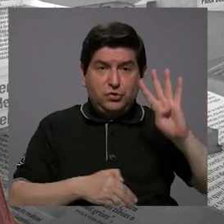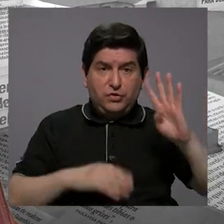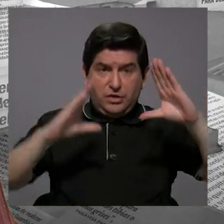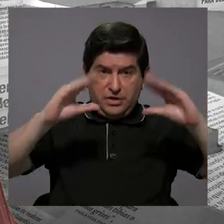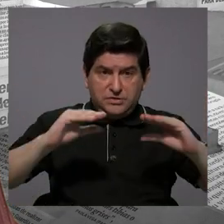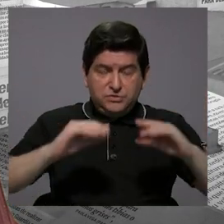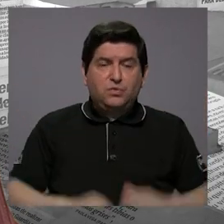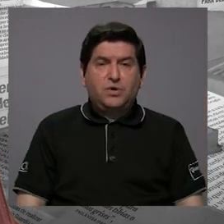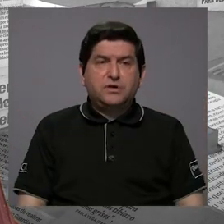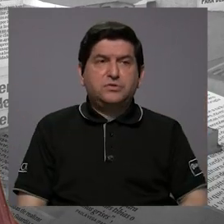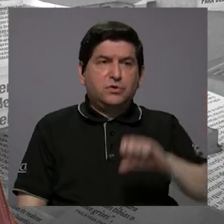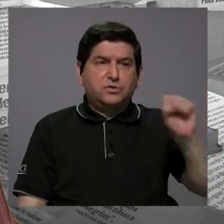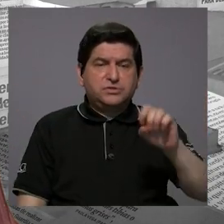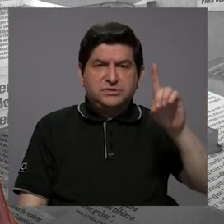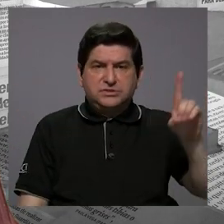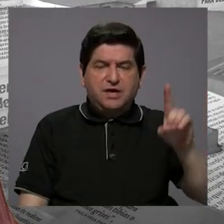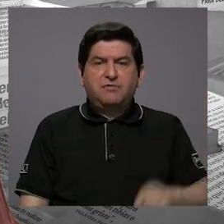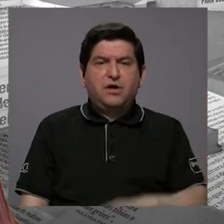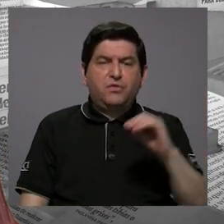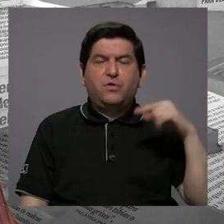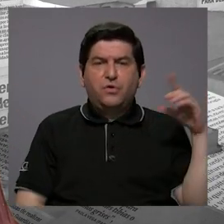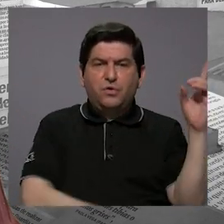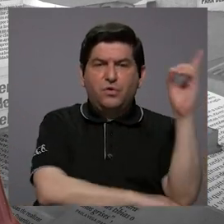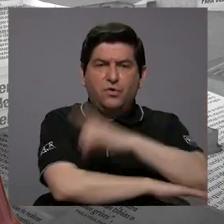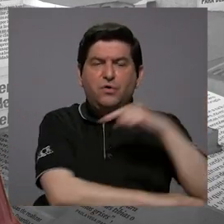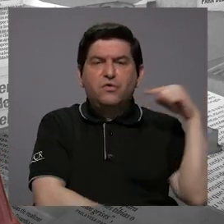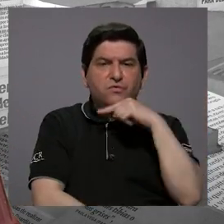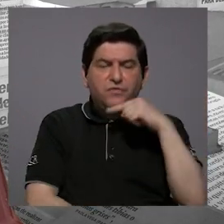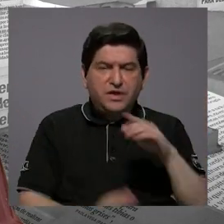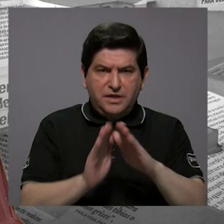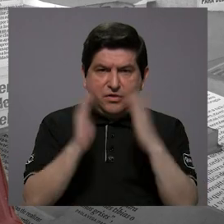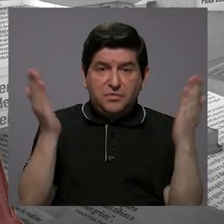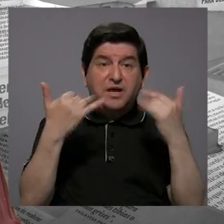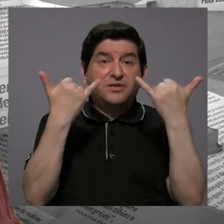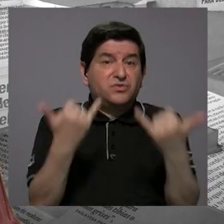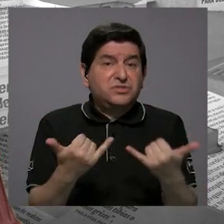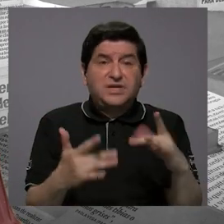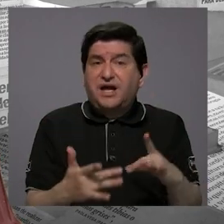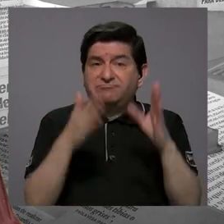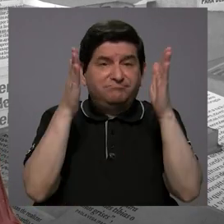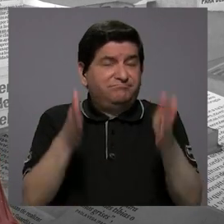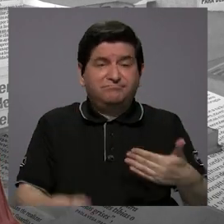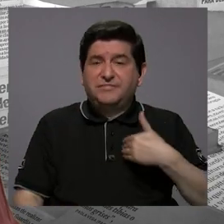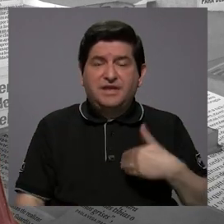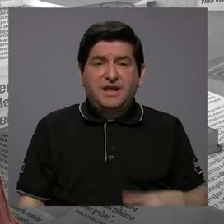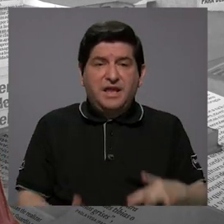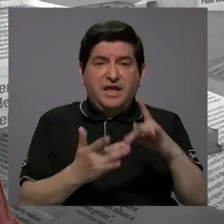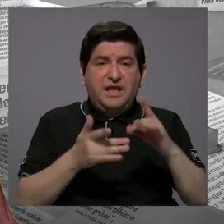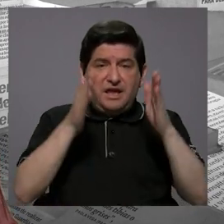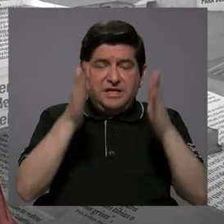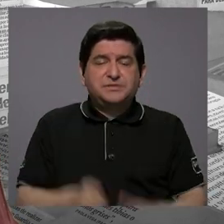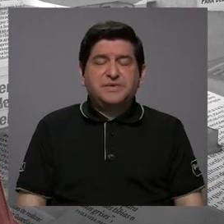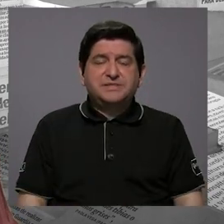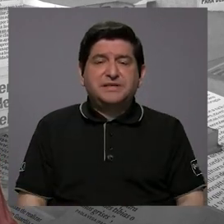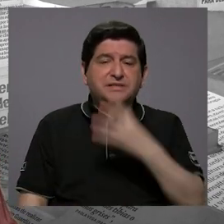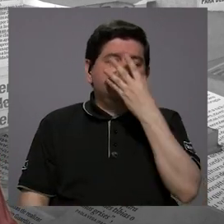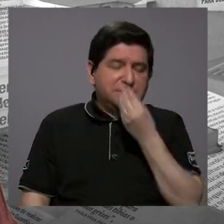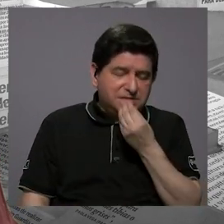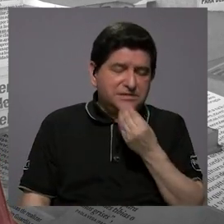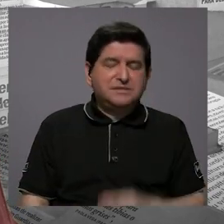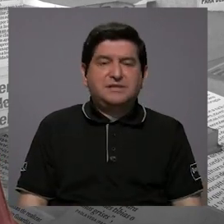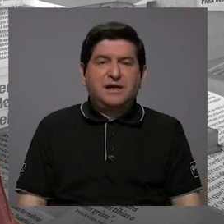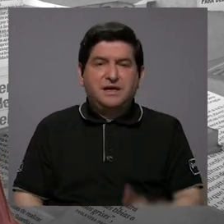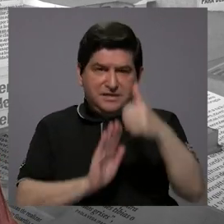4 o que está abierto sábados, domingos o feriados o la madrugada, va a quedar sin especialistas, sin anestesiólogos, sin cirujanos, sin